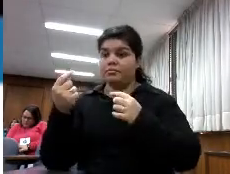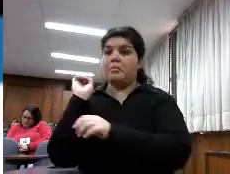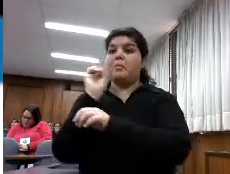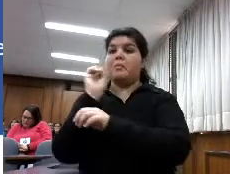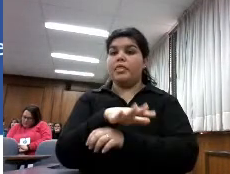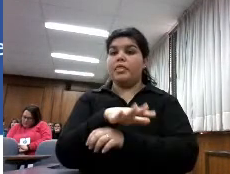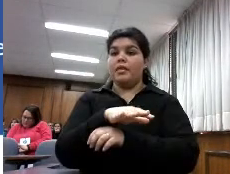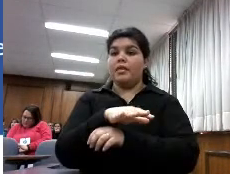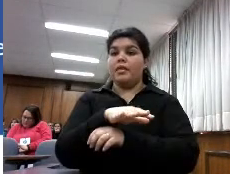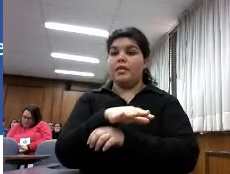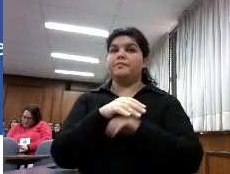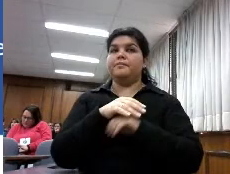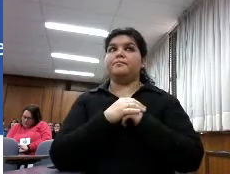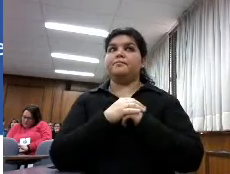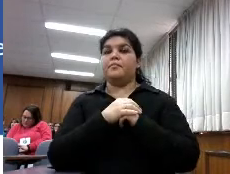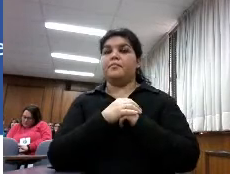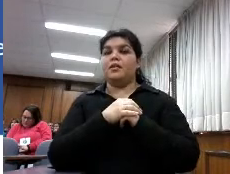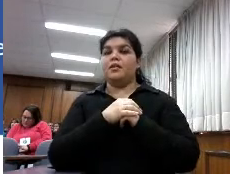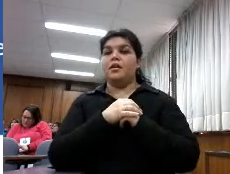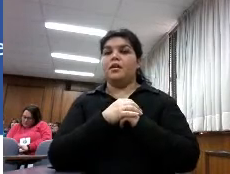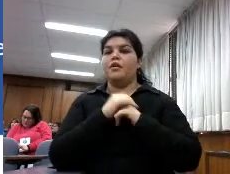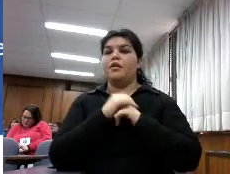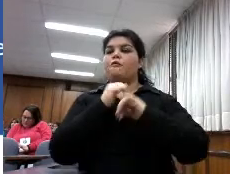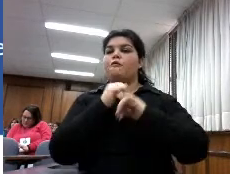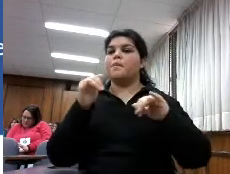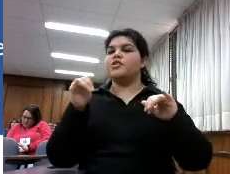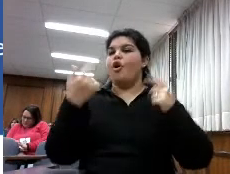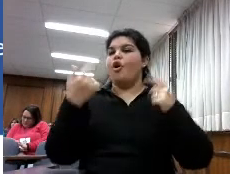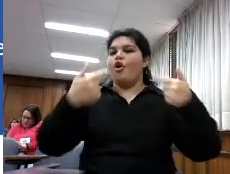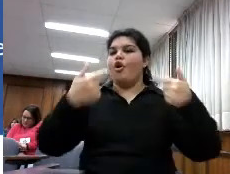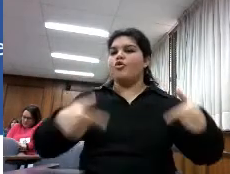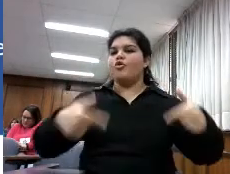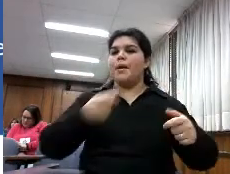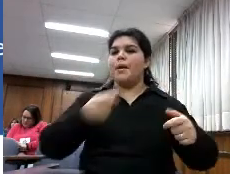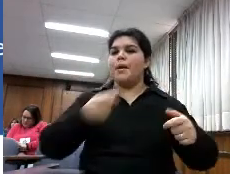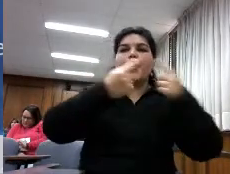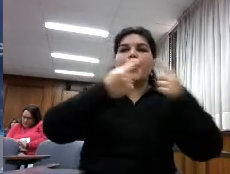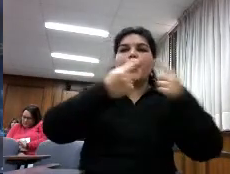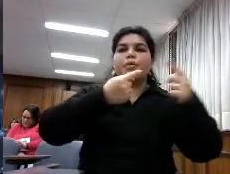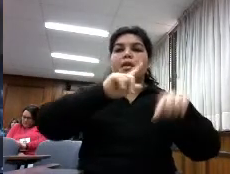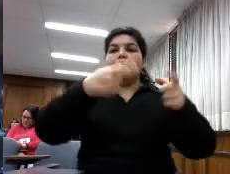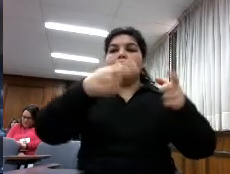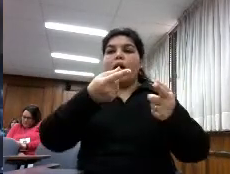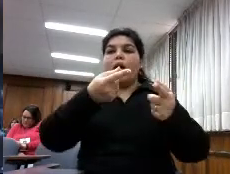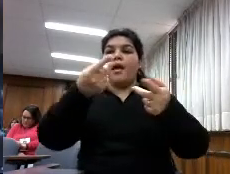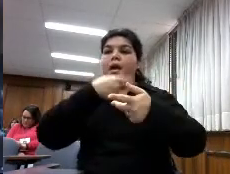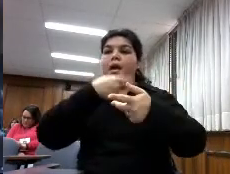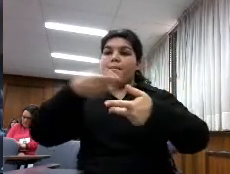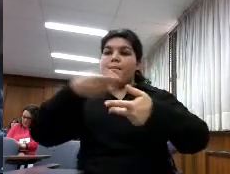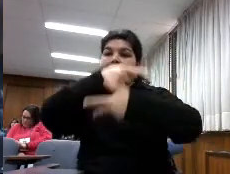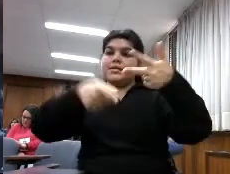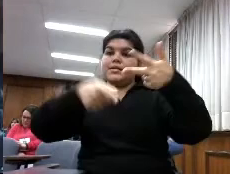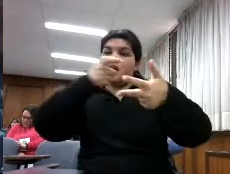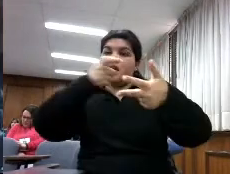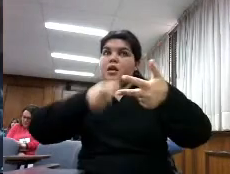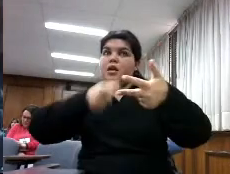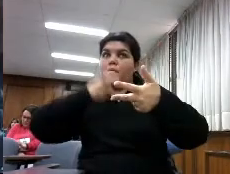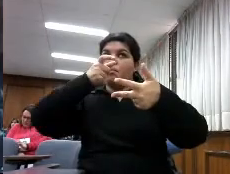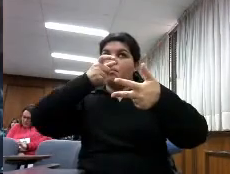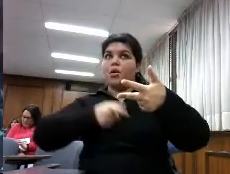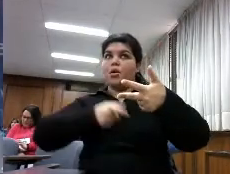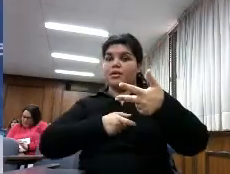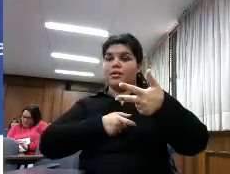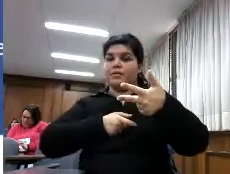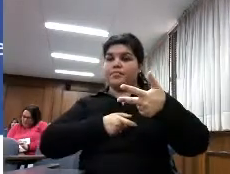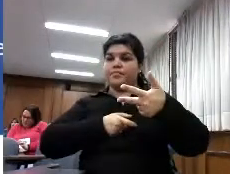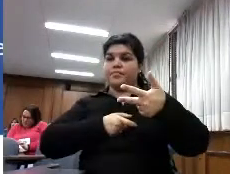serie de contenidos que tenían que responder y replicaba el modelo impreso y la incluían todos los títulos y tenían